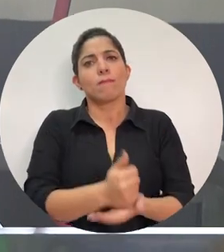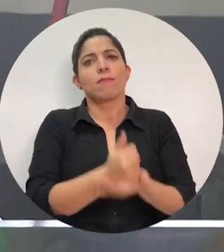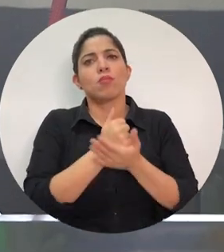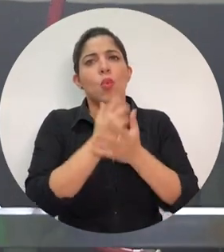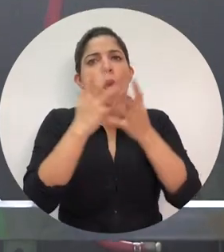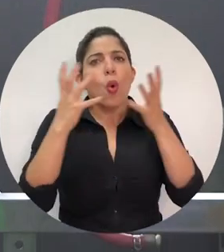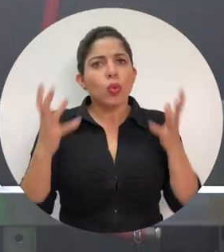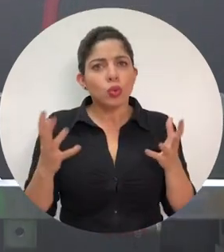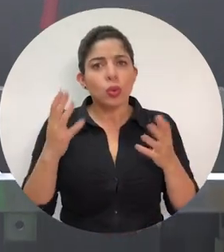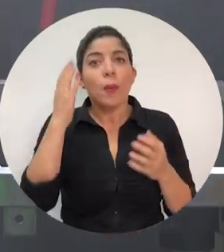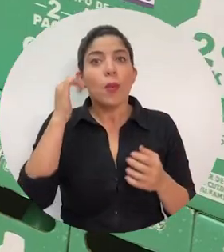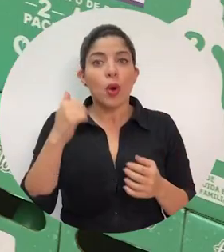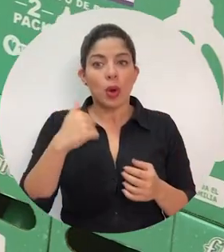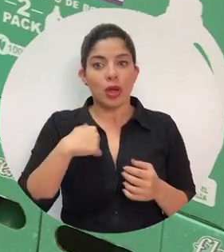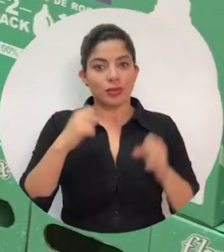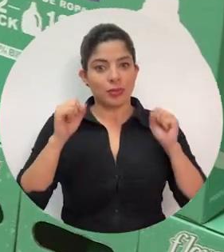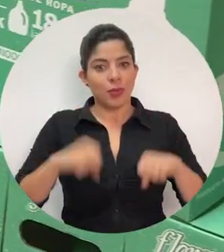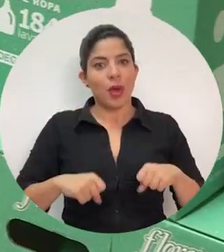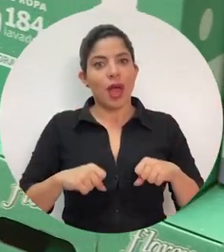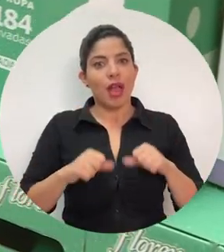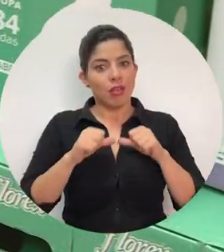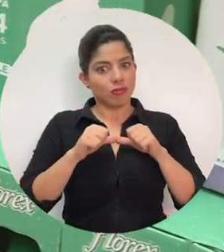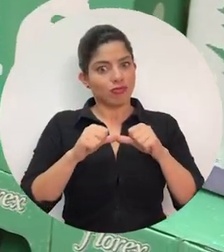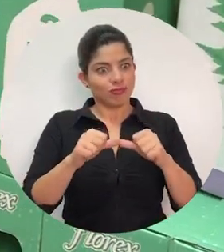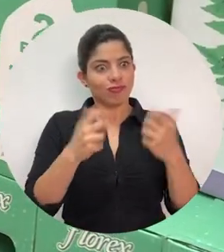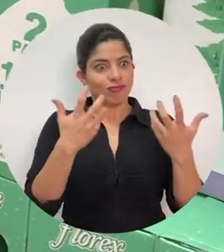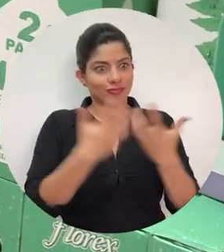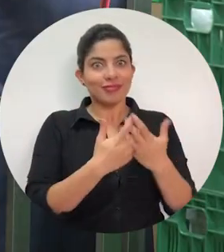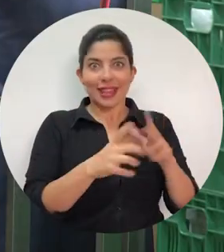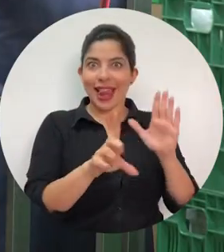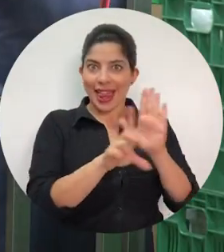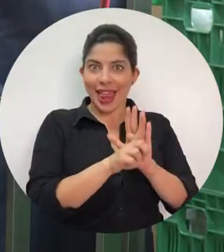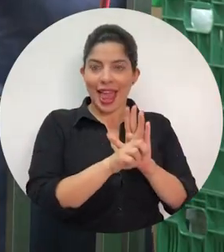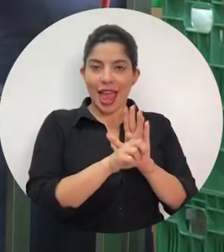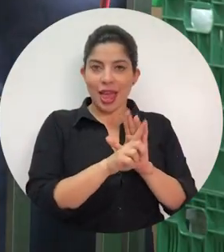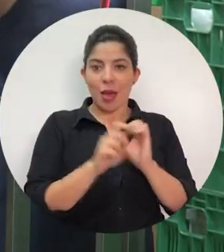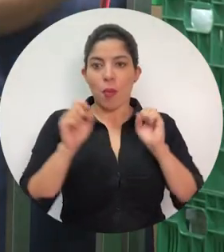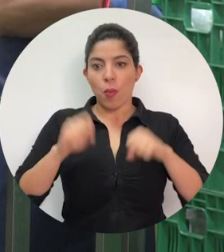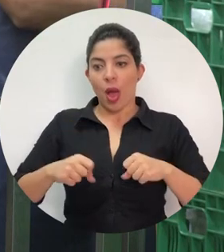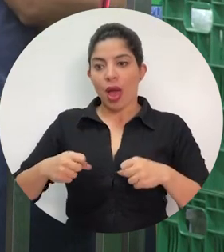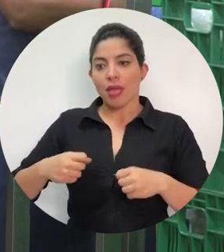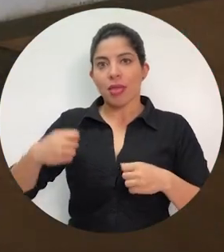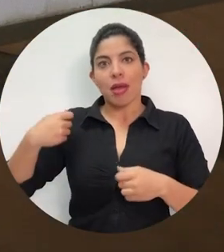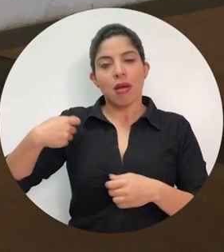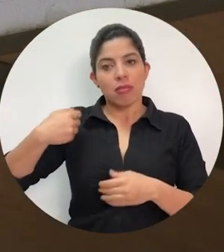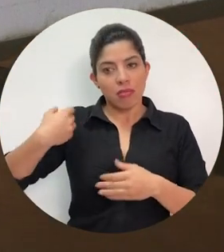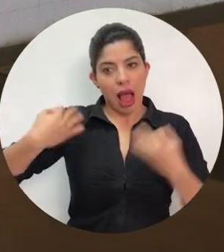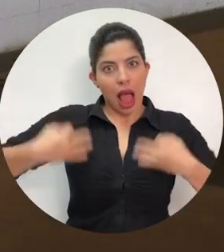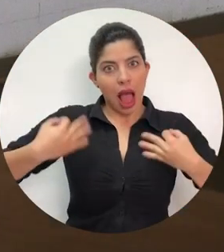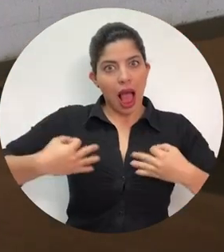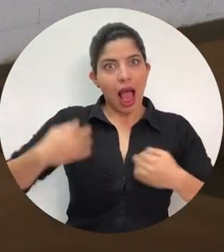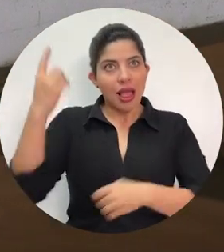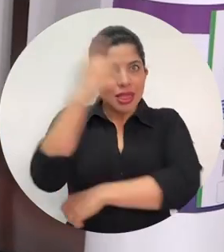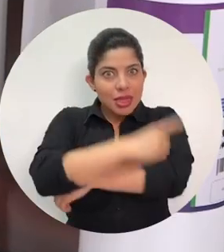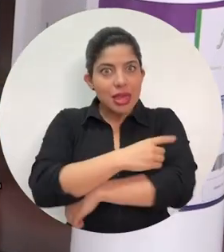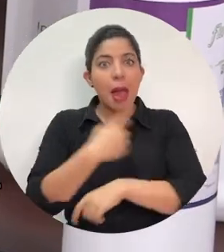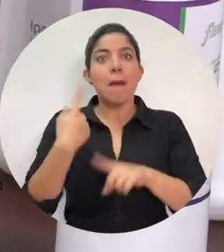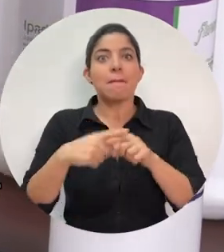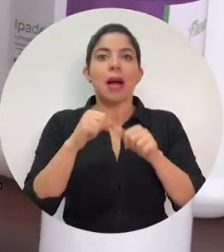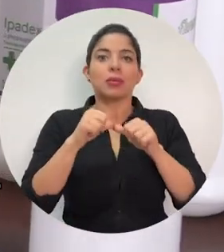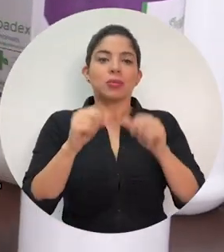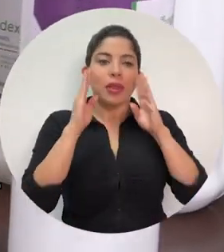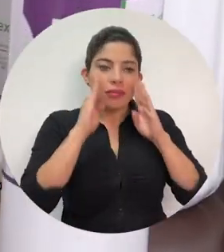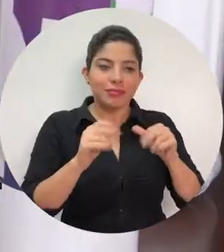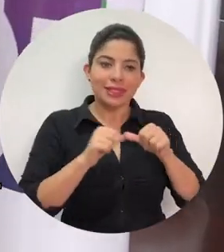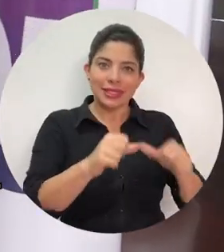muchísimo porque entonces te mantienes en la legalidad, te mantienes al día completamente y te